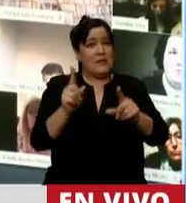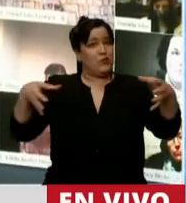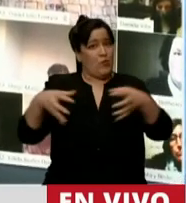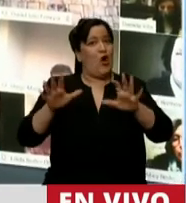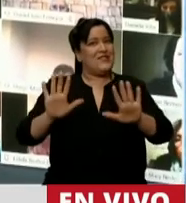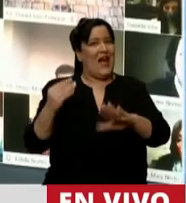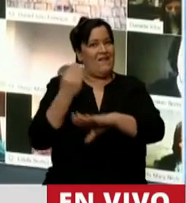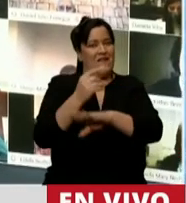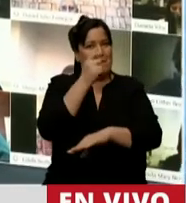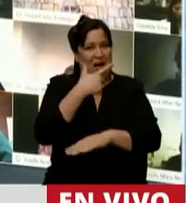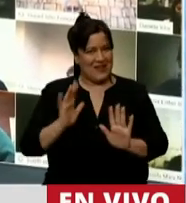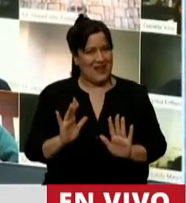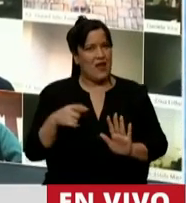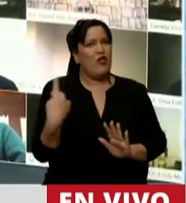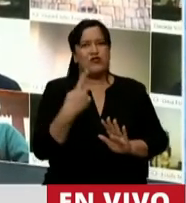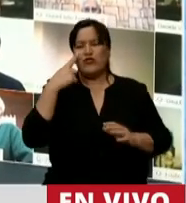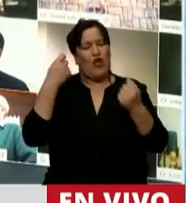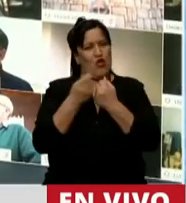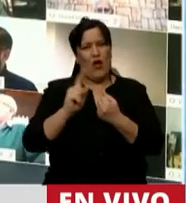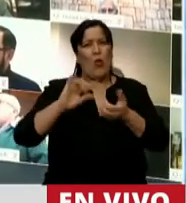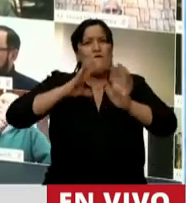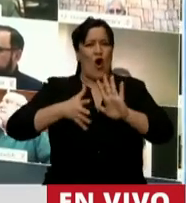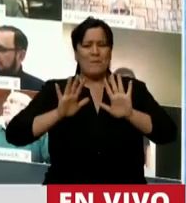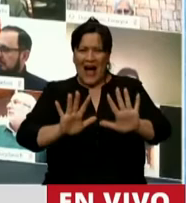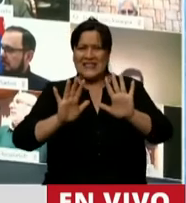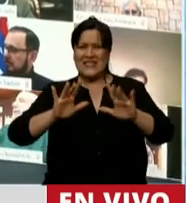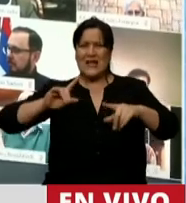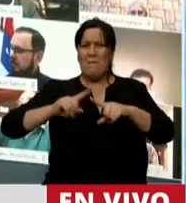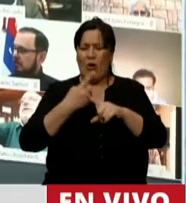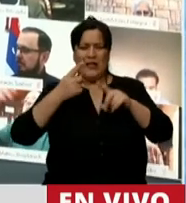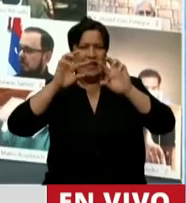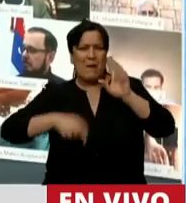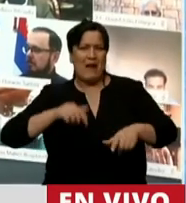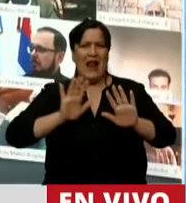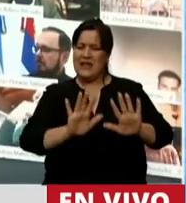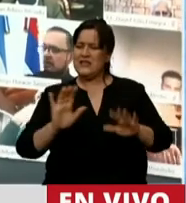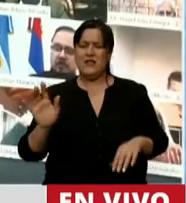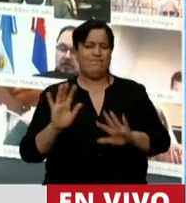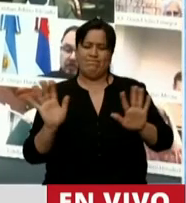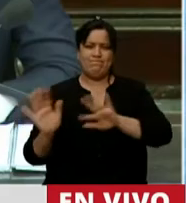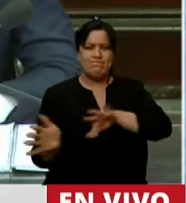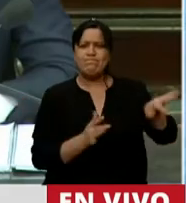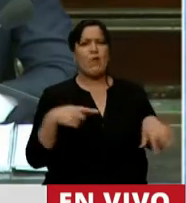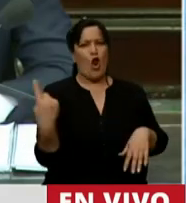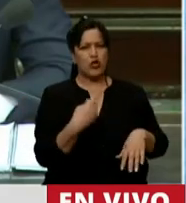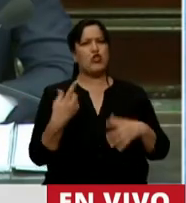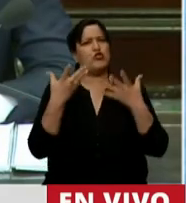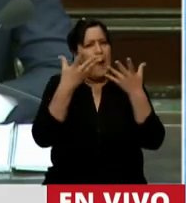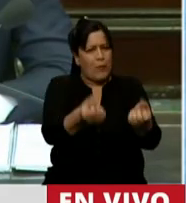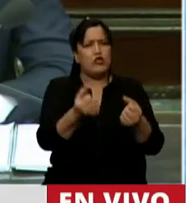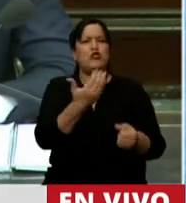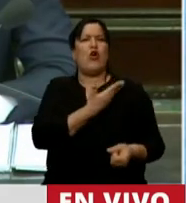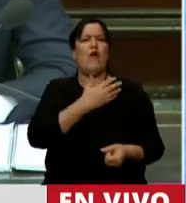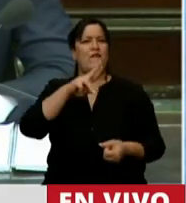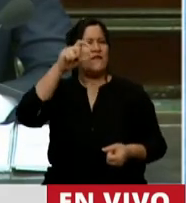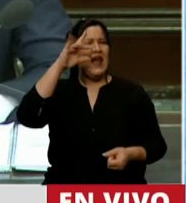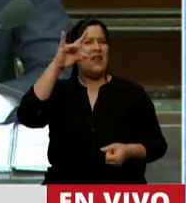solo no estamos de acuerdo en estas doctrinas, en estas políticas, sino que vamos a trabajar para acompañar la gestión de nuestra Ministra y estamos